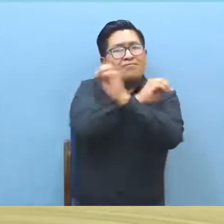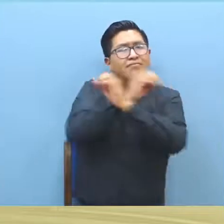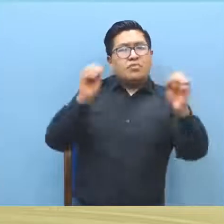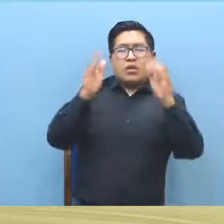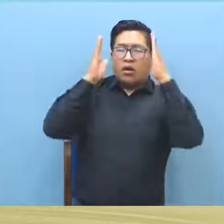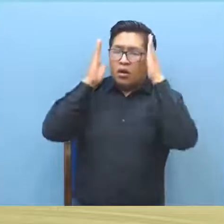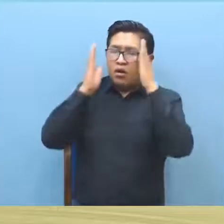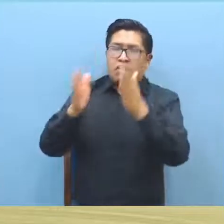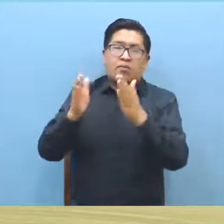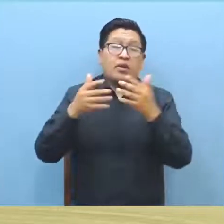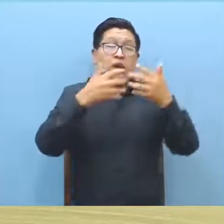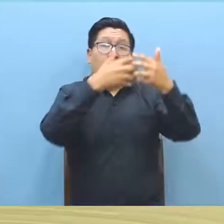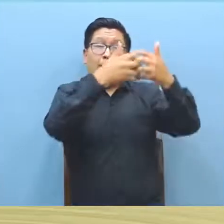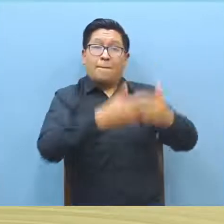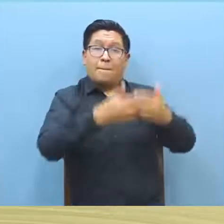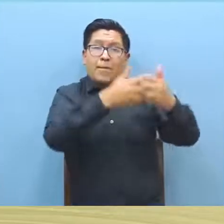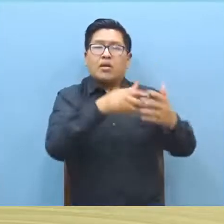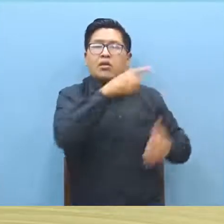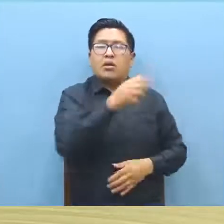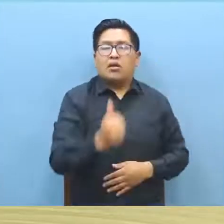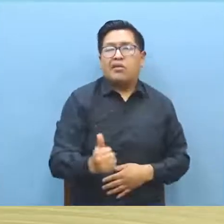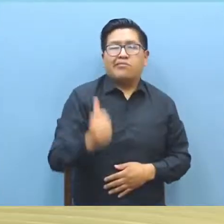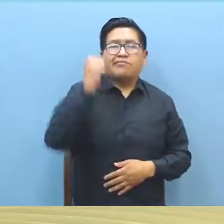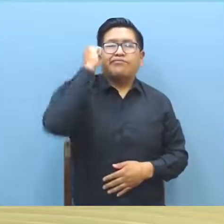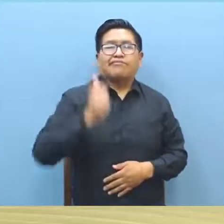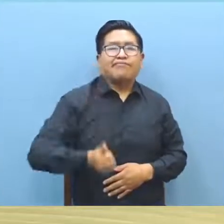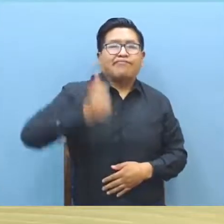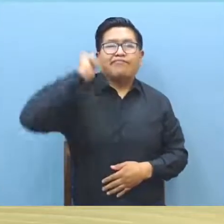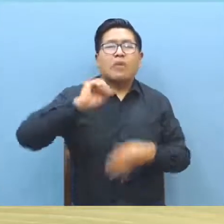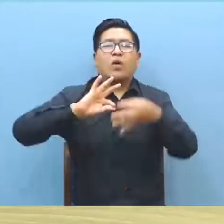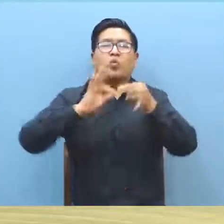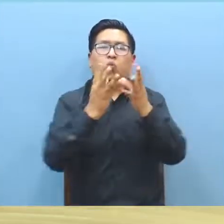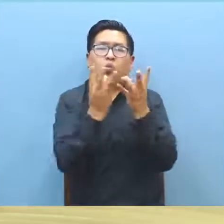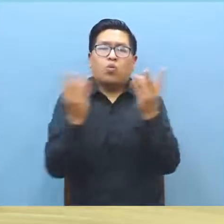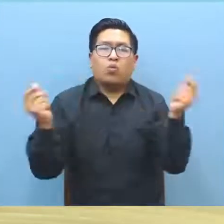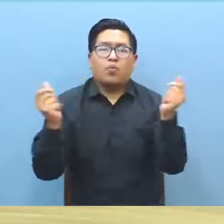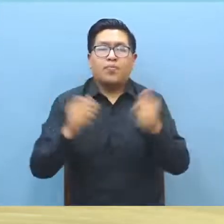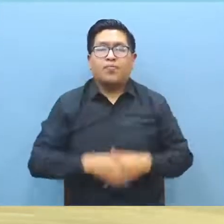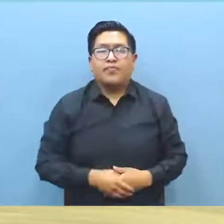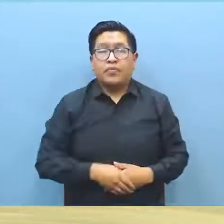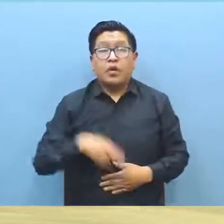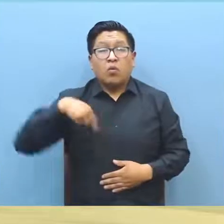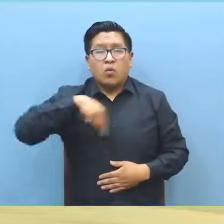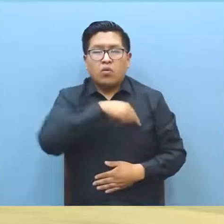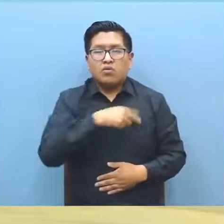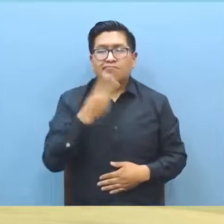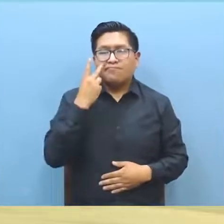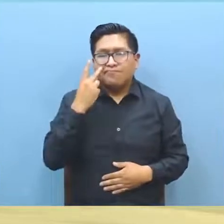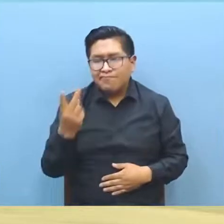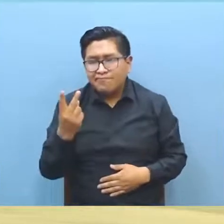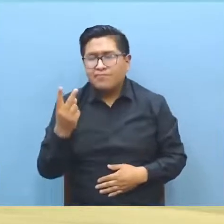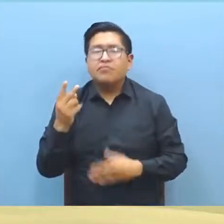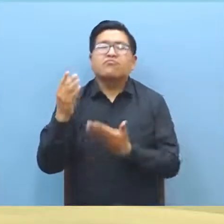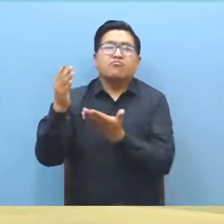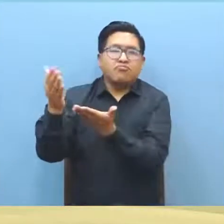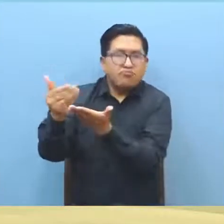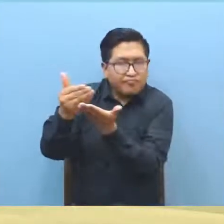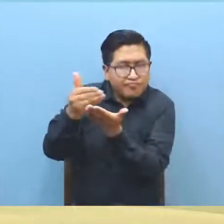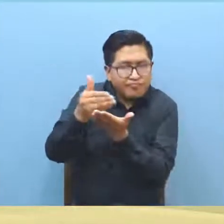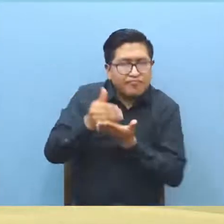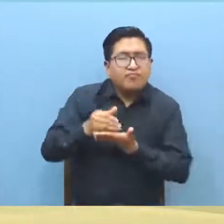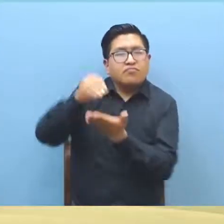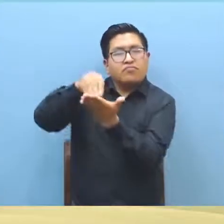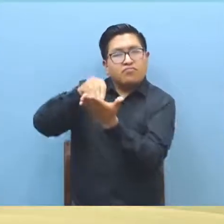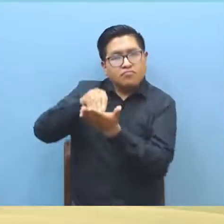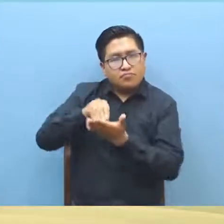que solamente reciben de la empresa negativas a la solución del conflicto laboral que ellos tienen. En ese entendido, habiéndose cavado los números